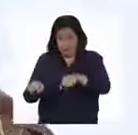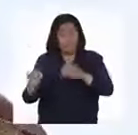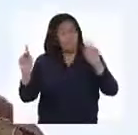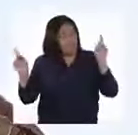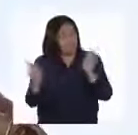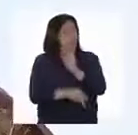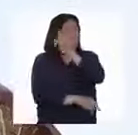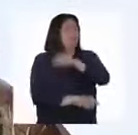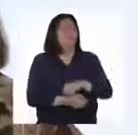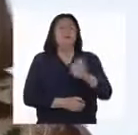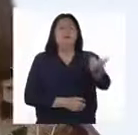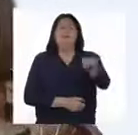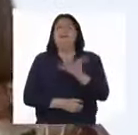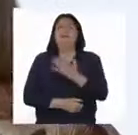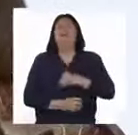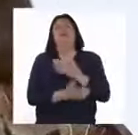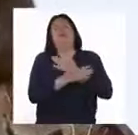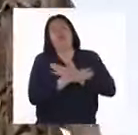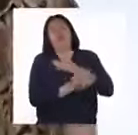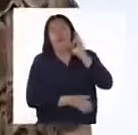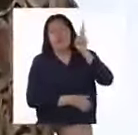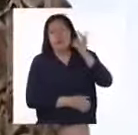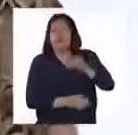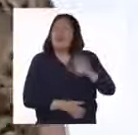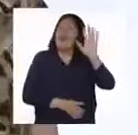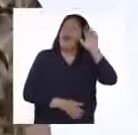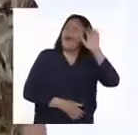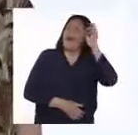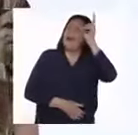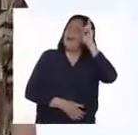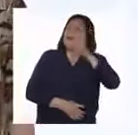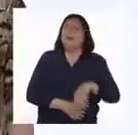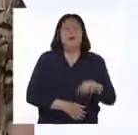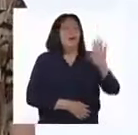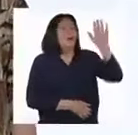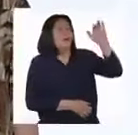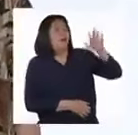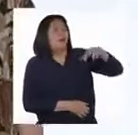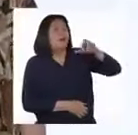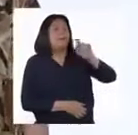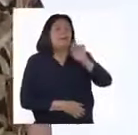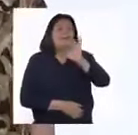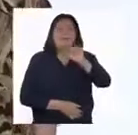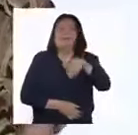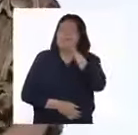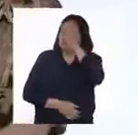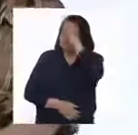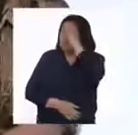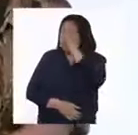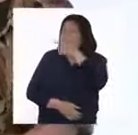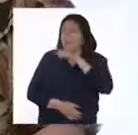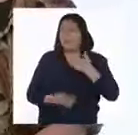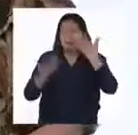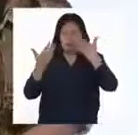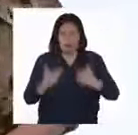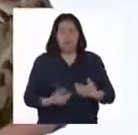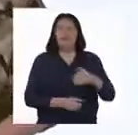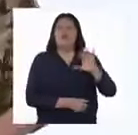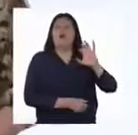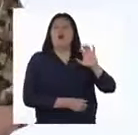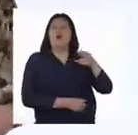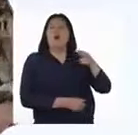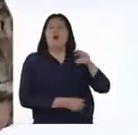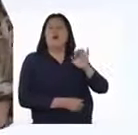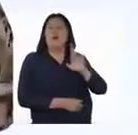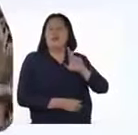Perfecto, démosle la bienvenida a nuestro querido profesor. Hola profesor. Hola Patricia, hola chicas y chicos de todo el Perú, soy el profesor Cristian